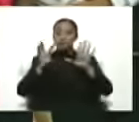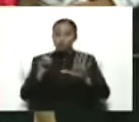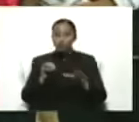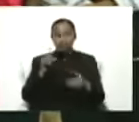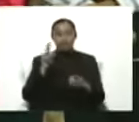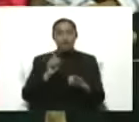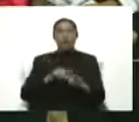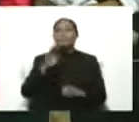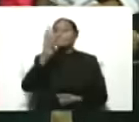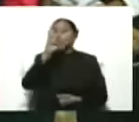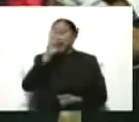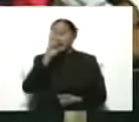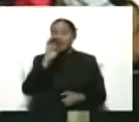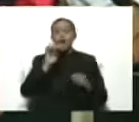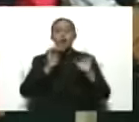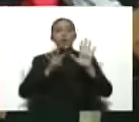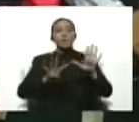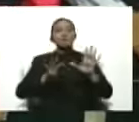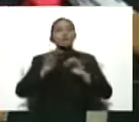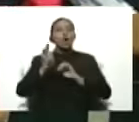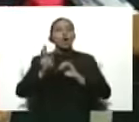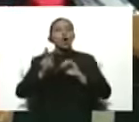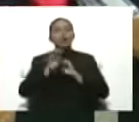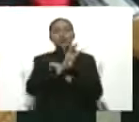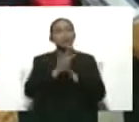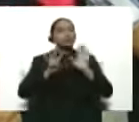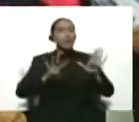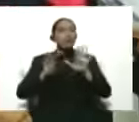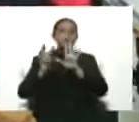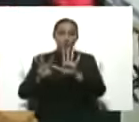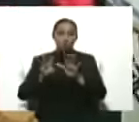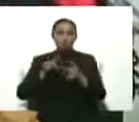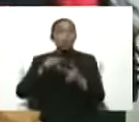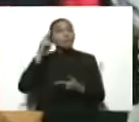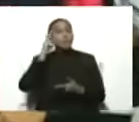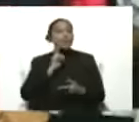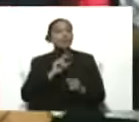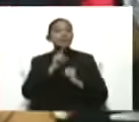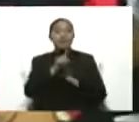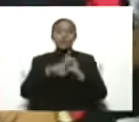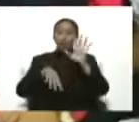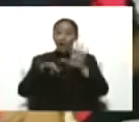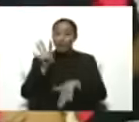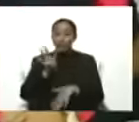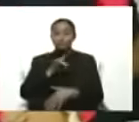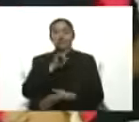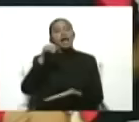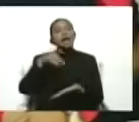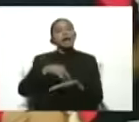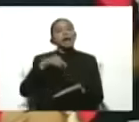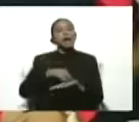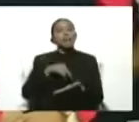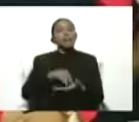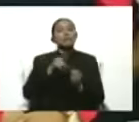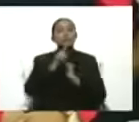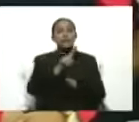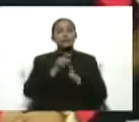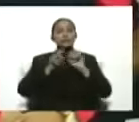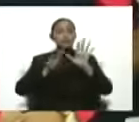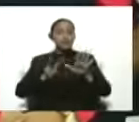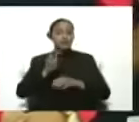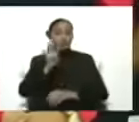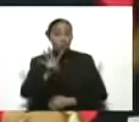98, Bolívar 114, Carabobo 174,